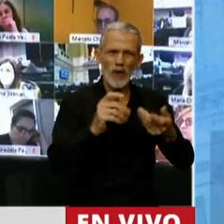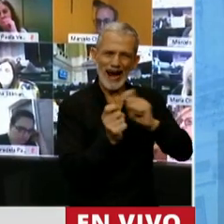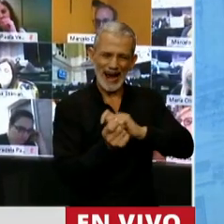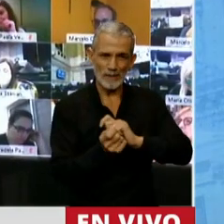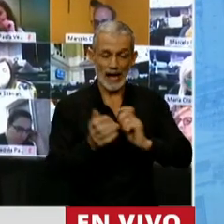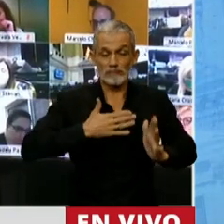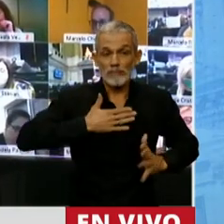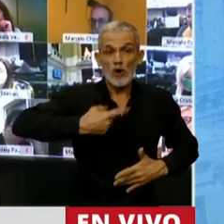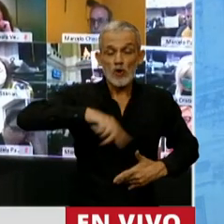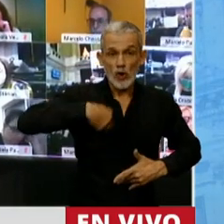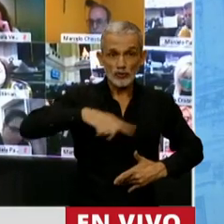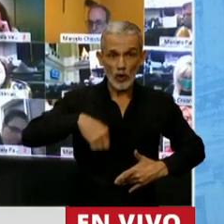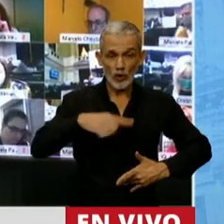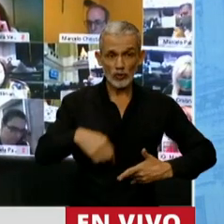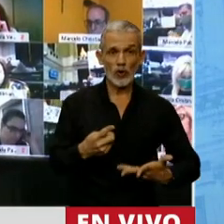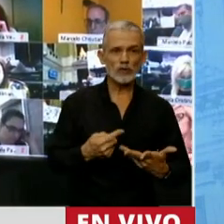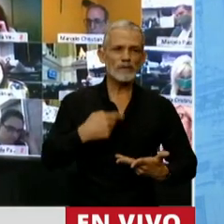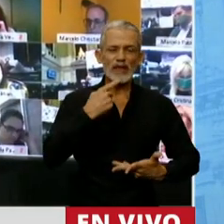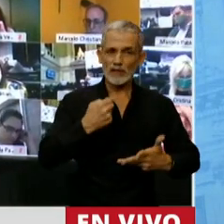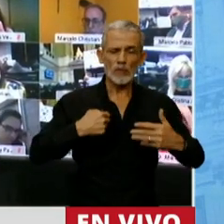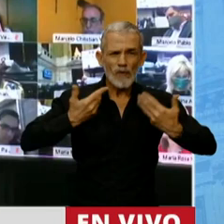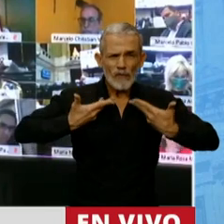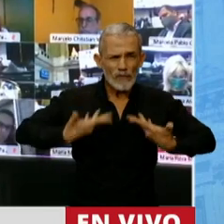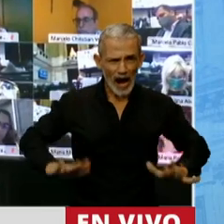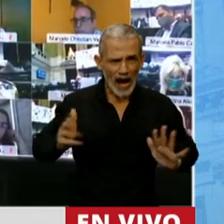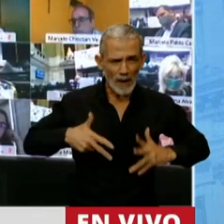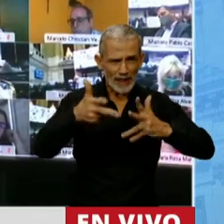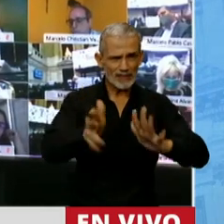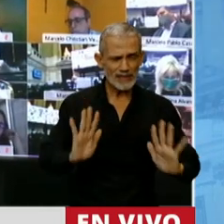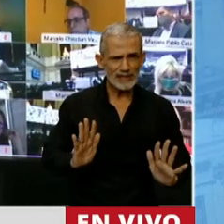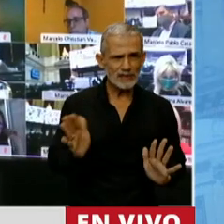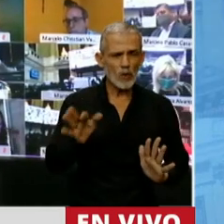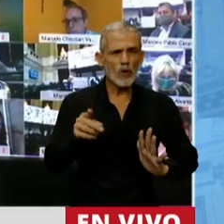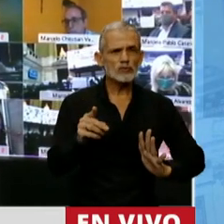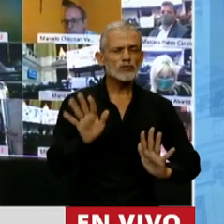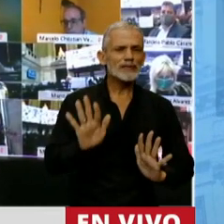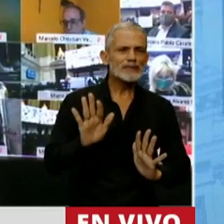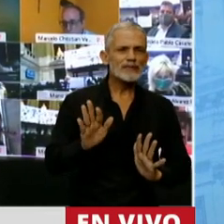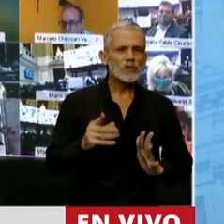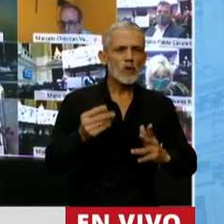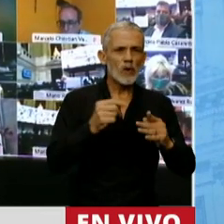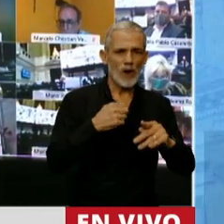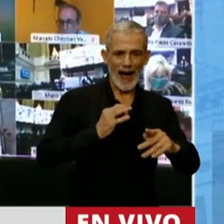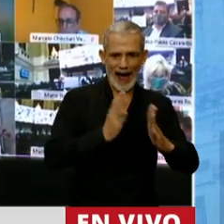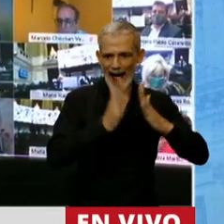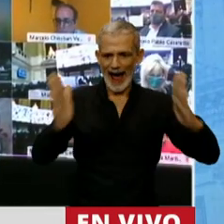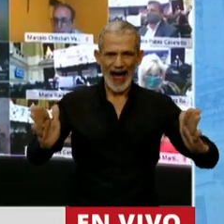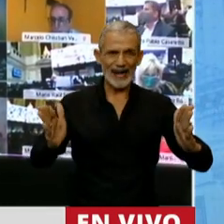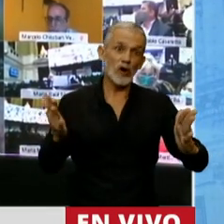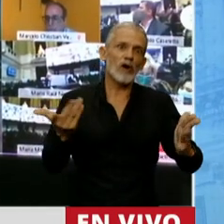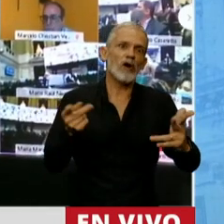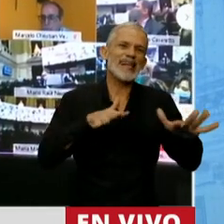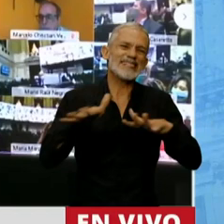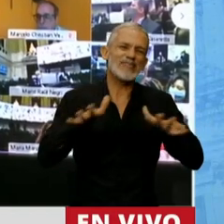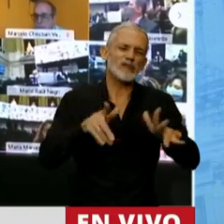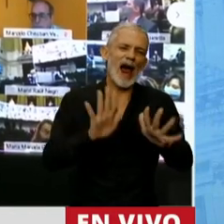nosotros decimos con toda franqueza que no se puede en un ejercicio y viniendo de la